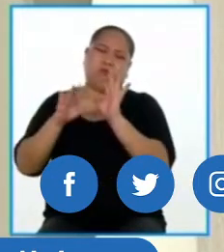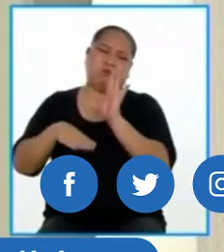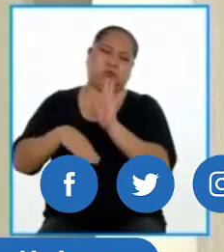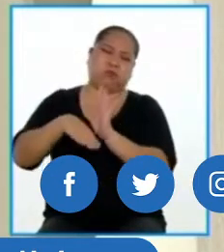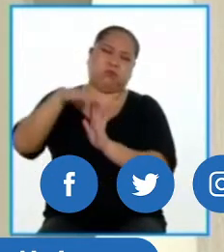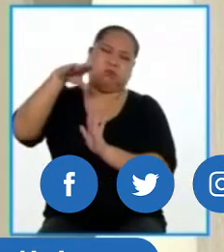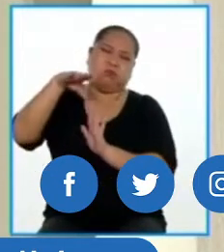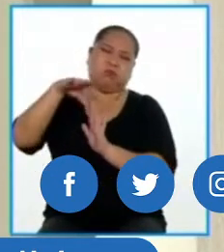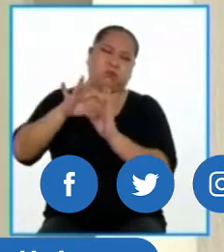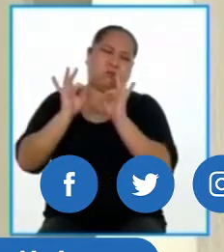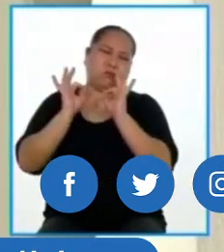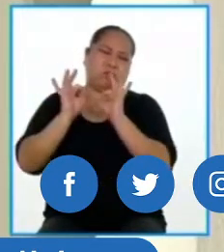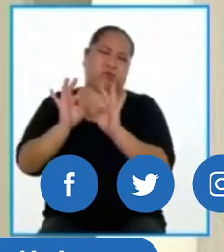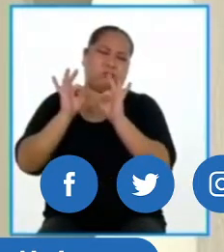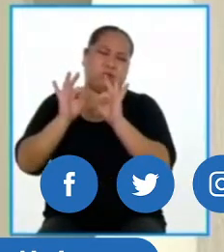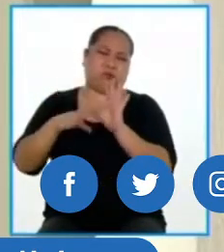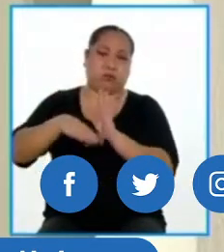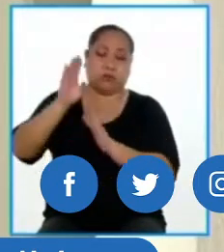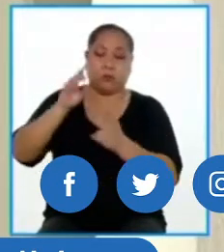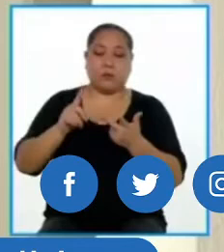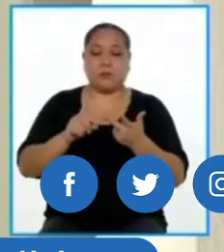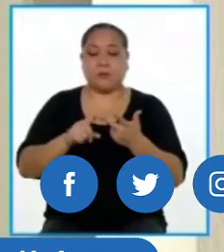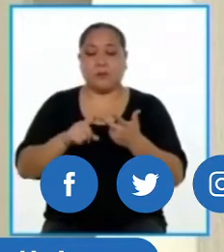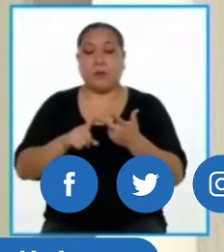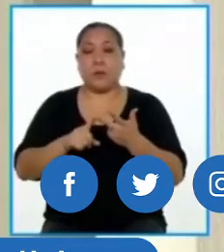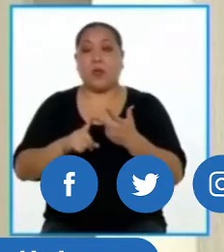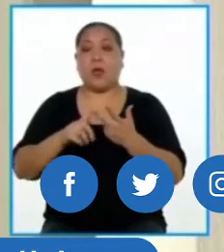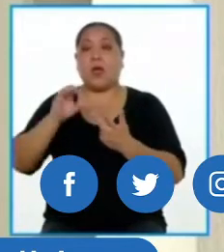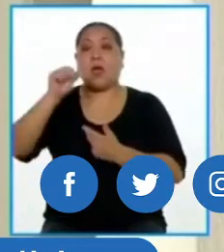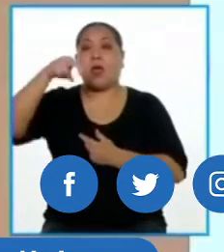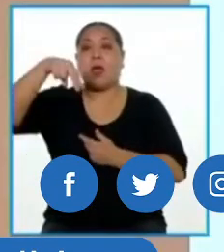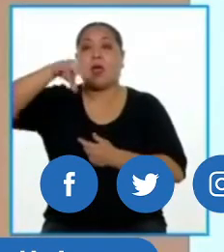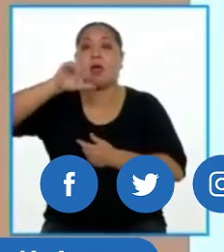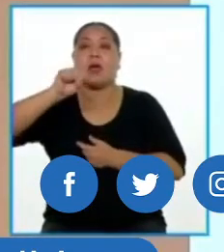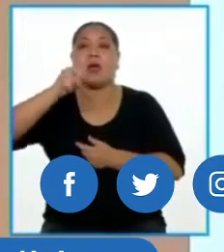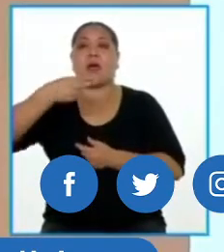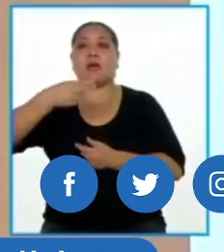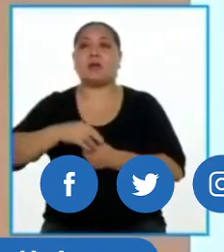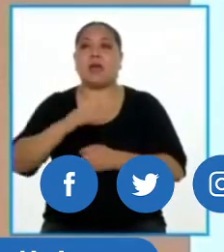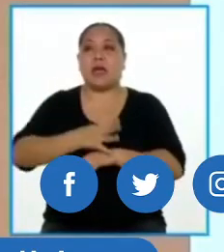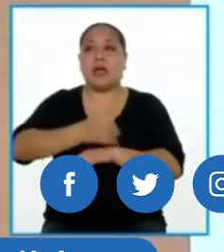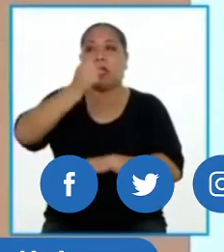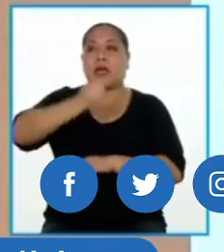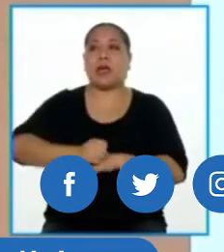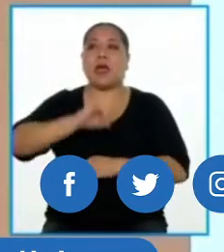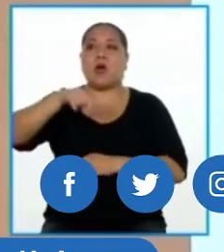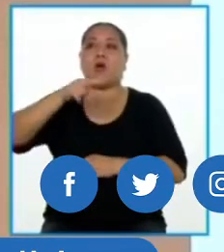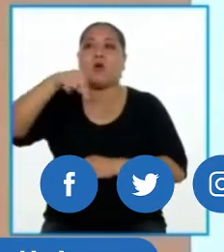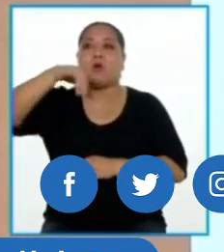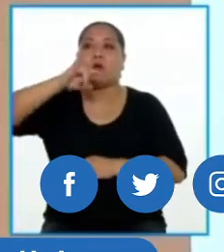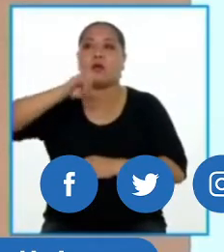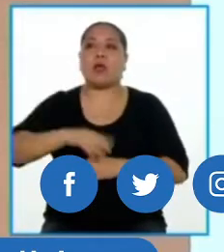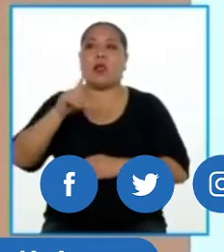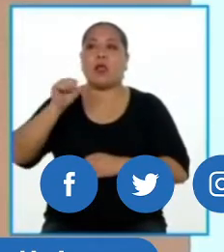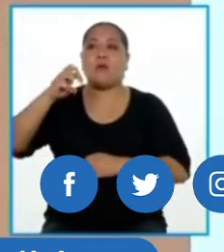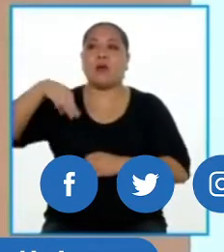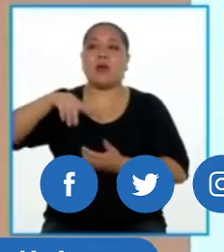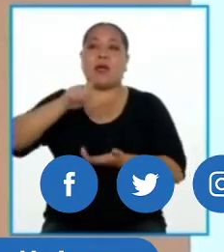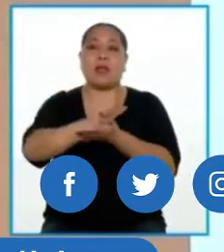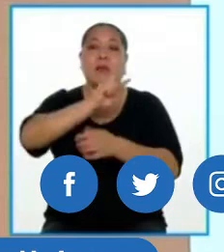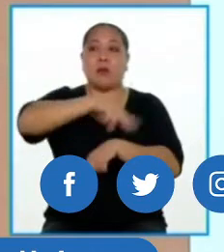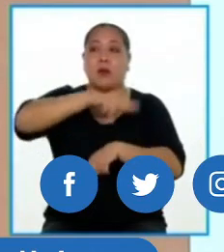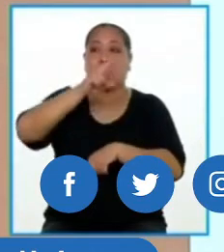alto, que son Ancash, Ica, Junín, Lambayeque, Lima